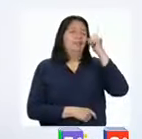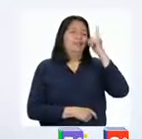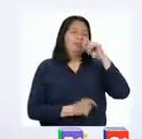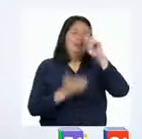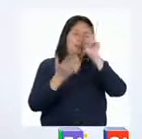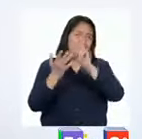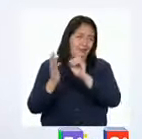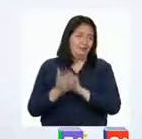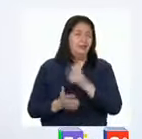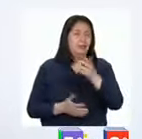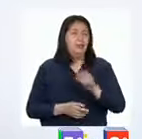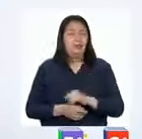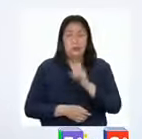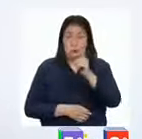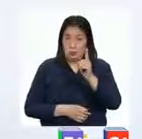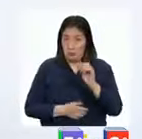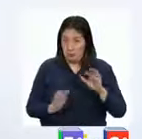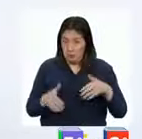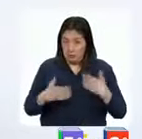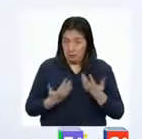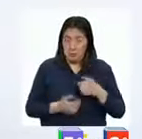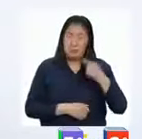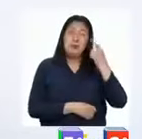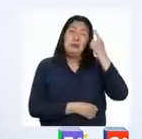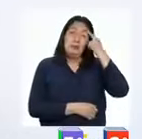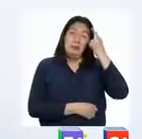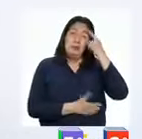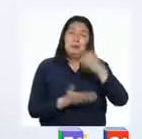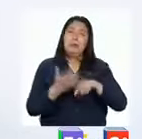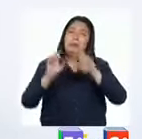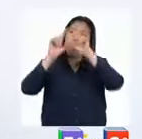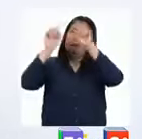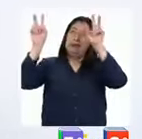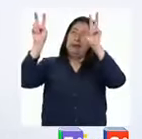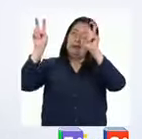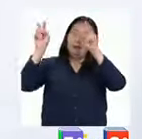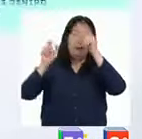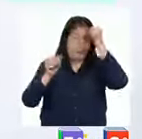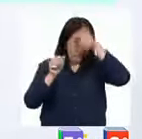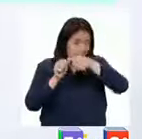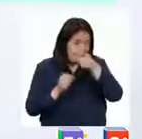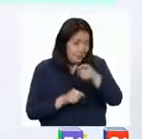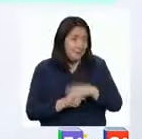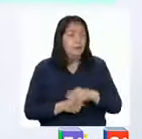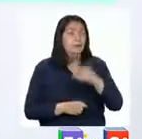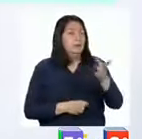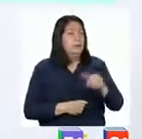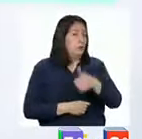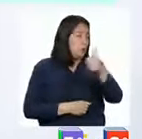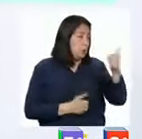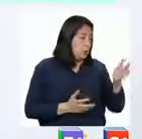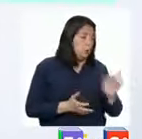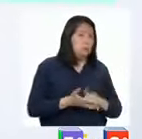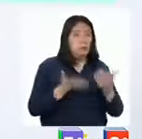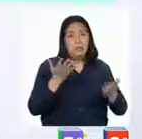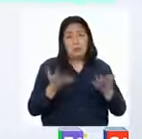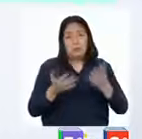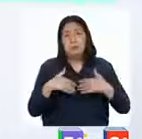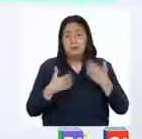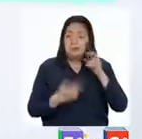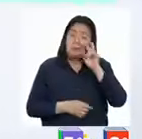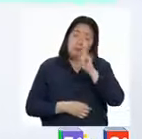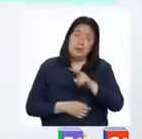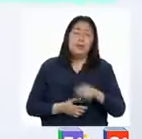texto. Una pista para hacer nuestra predicción fue leer el título, ¿recuerdan? Pero en otros casos podríamos